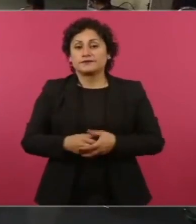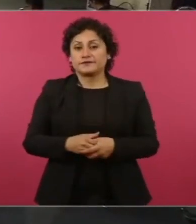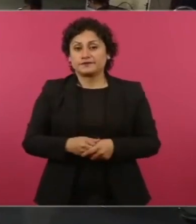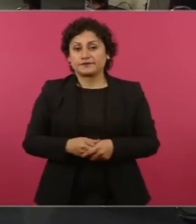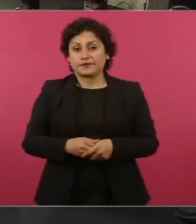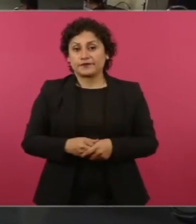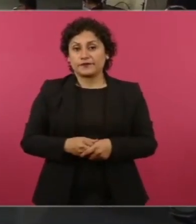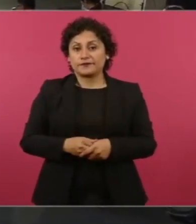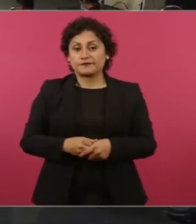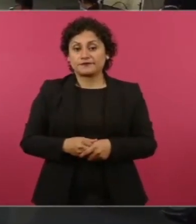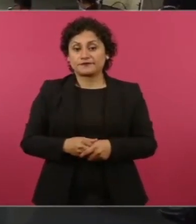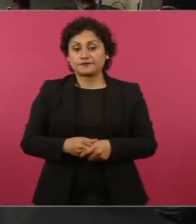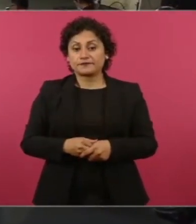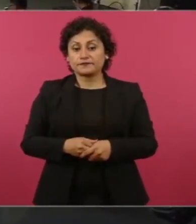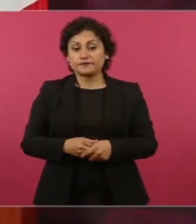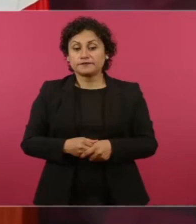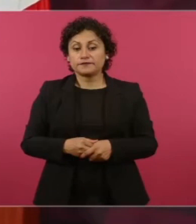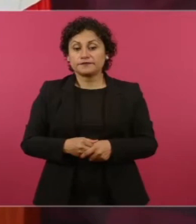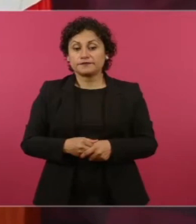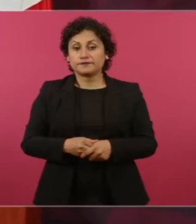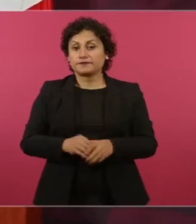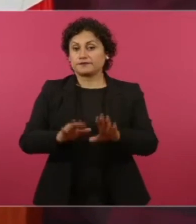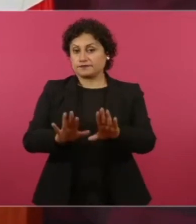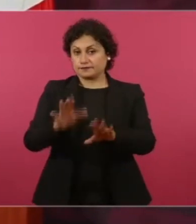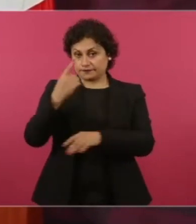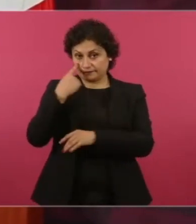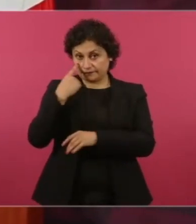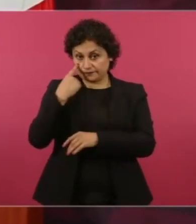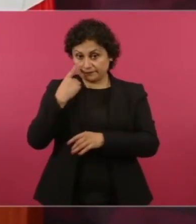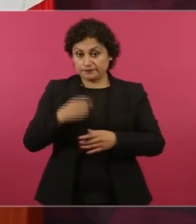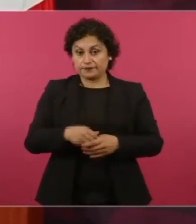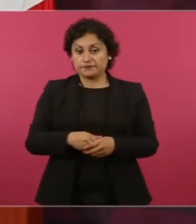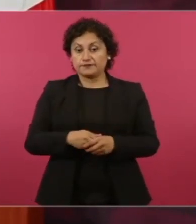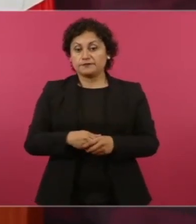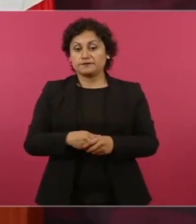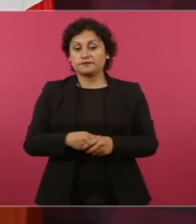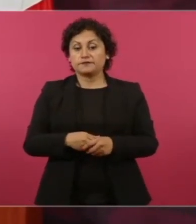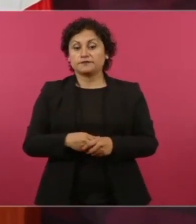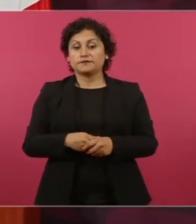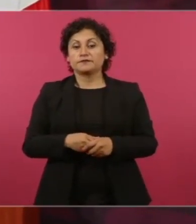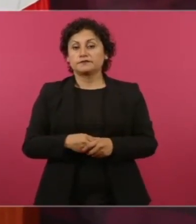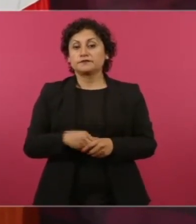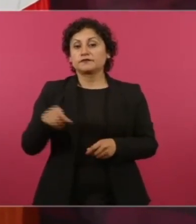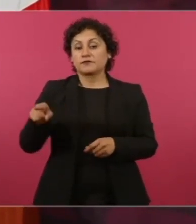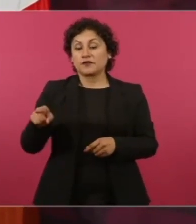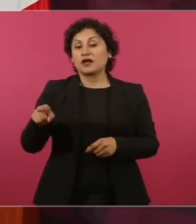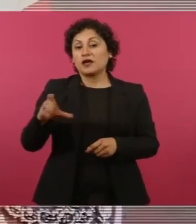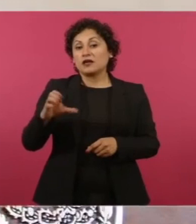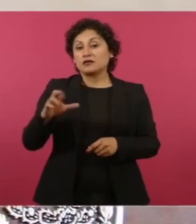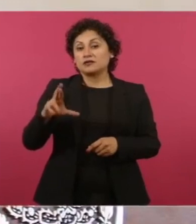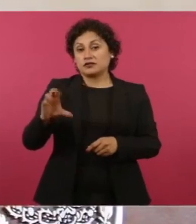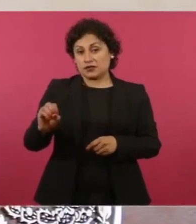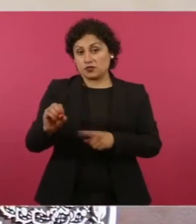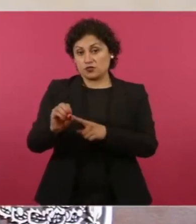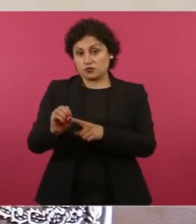Pues que así, muy propio, el señor Ciro, después de la